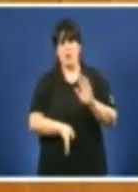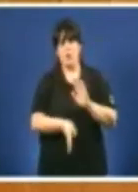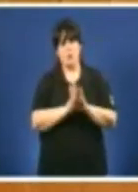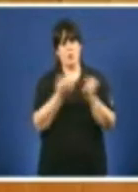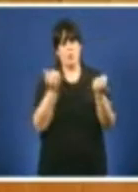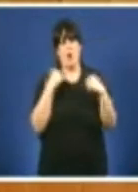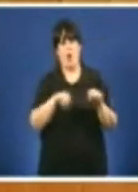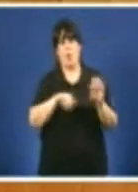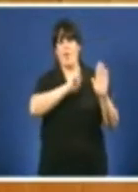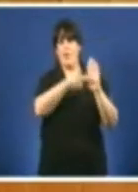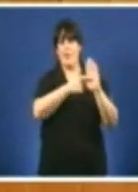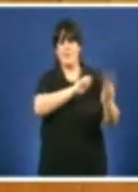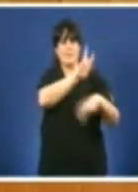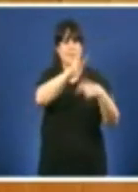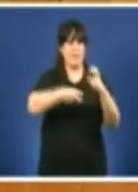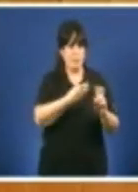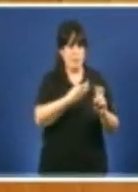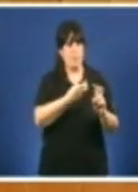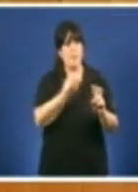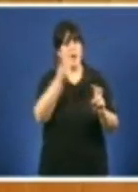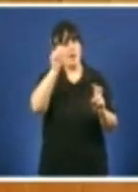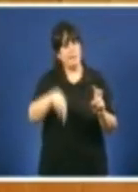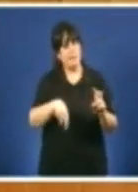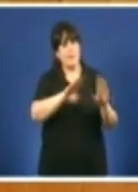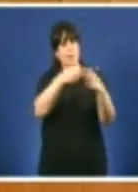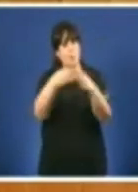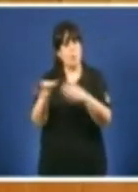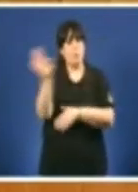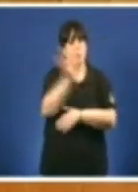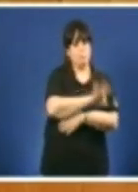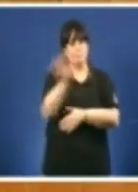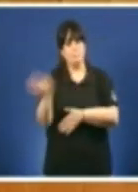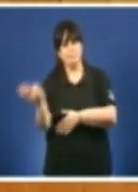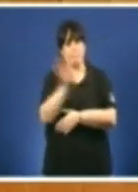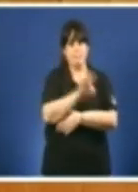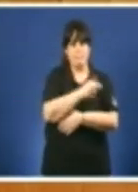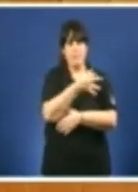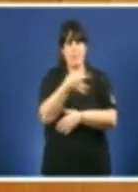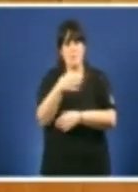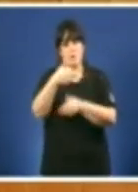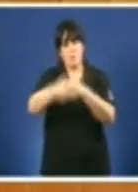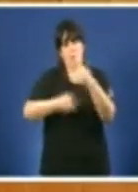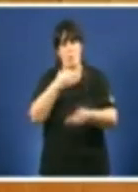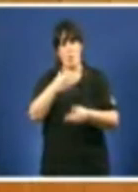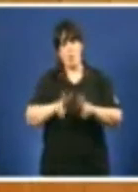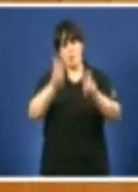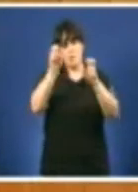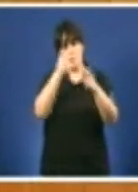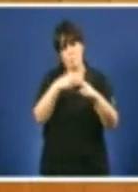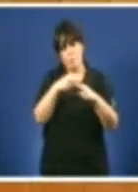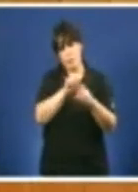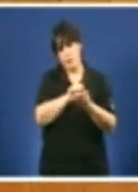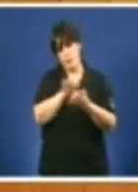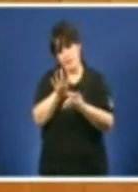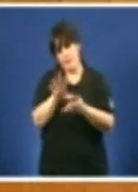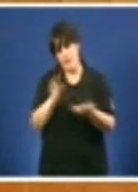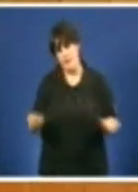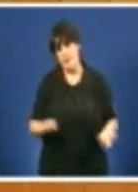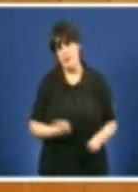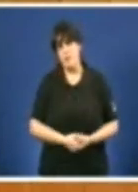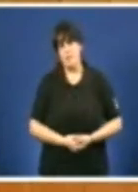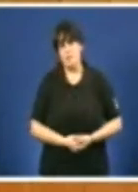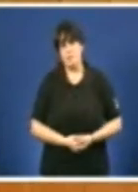legislativas e incluso do proceso de descentralización política Os procesos preferidos